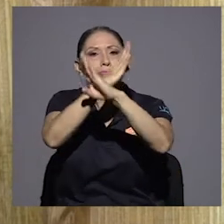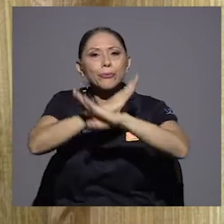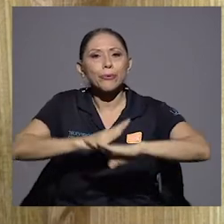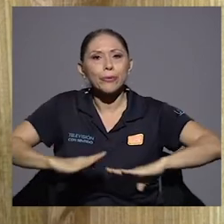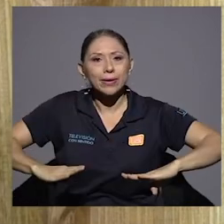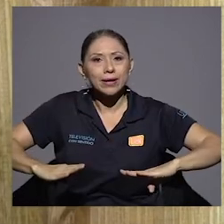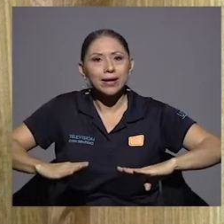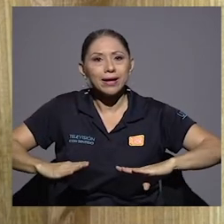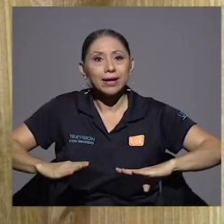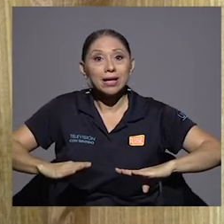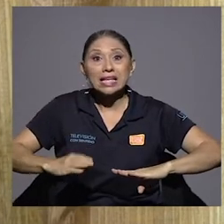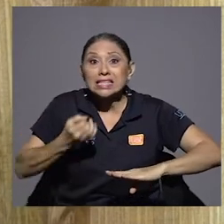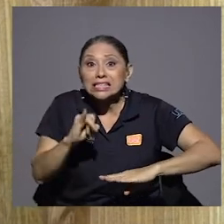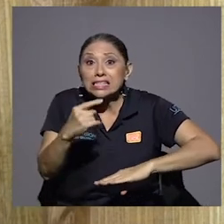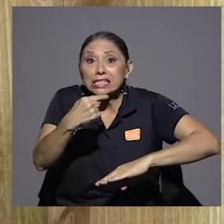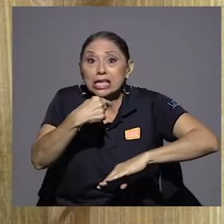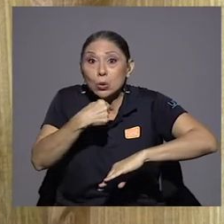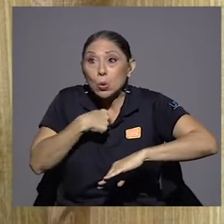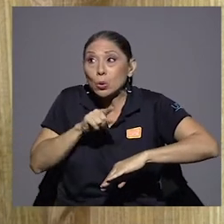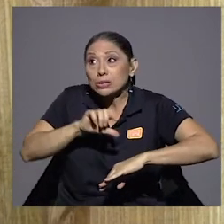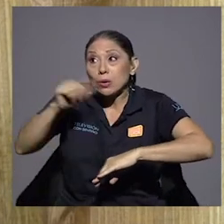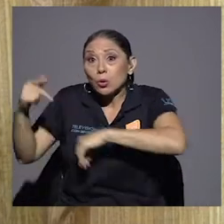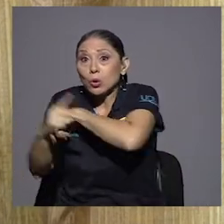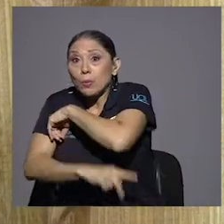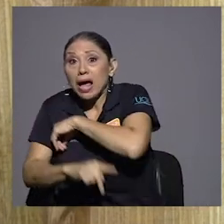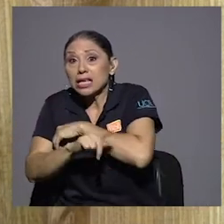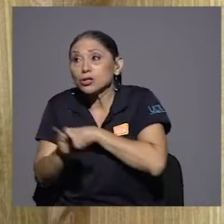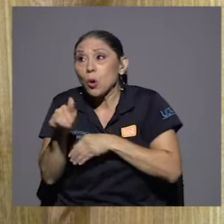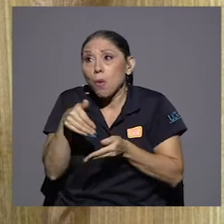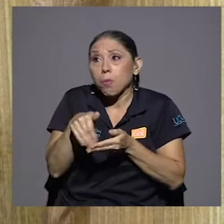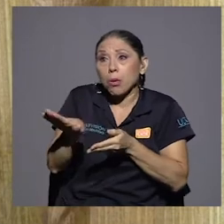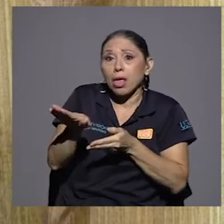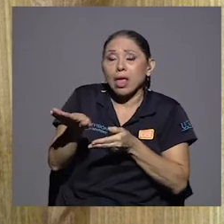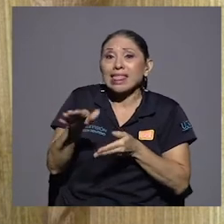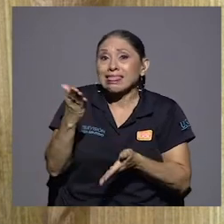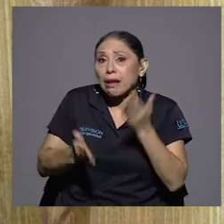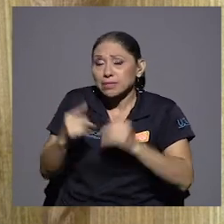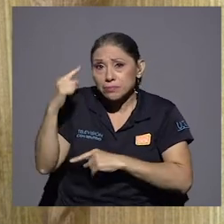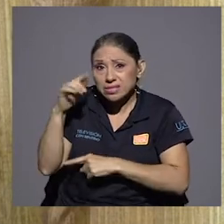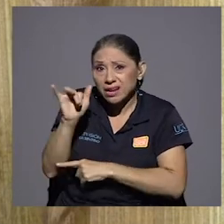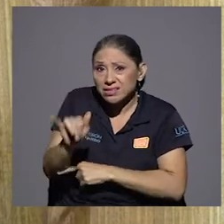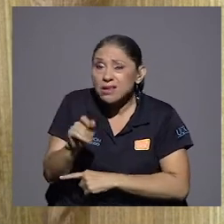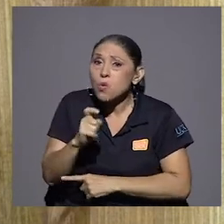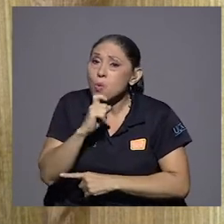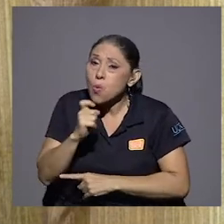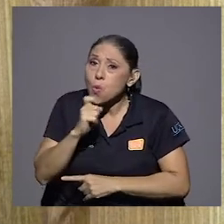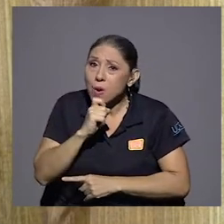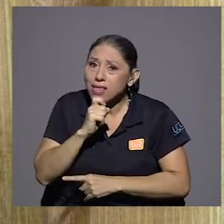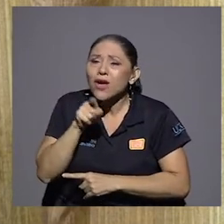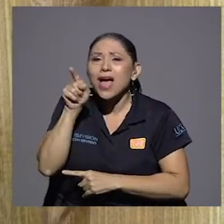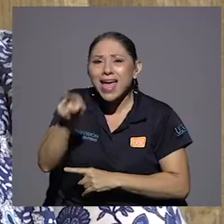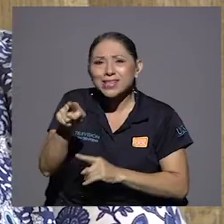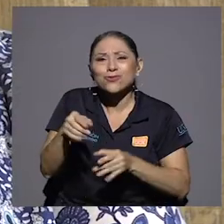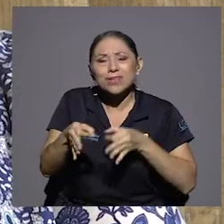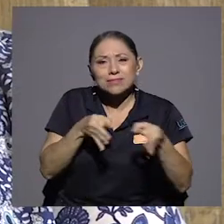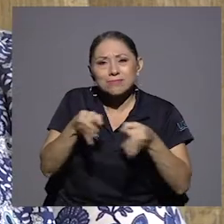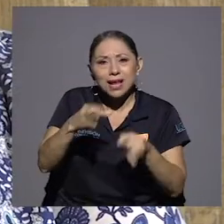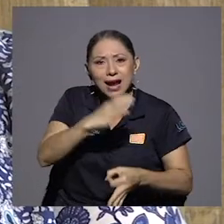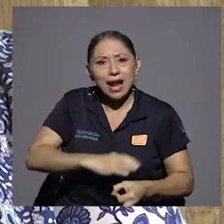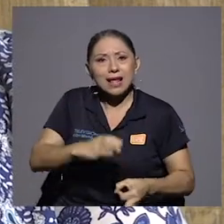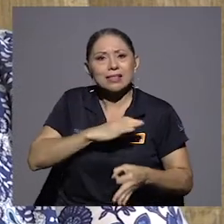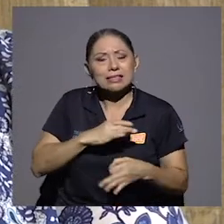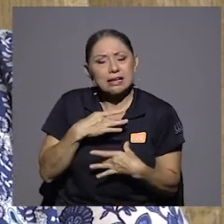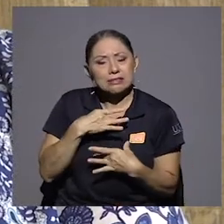cuando uno está en el exilio, me parece que debe ser algo muy complejo. Eso explica mucho las características humanistas del presidente. ¿Verdad?